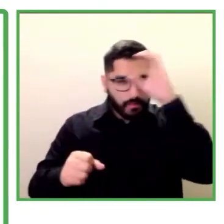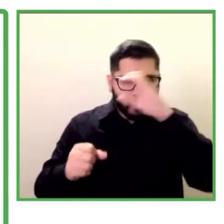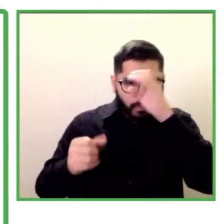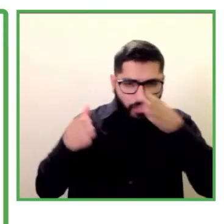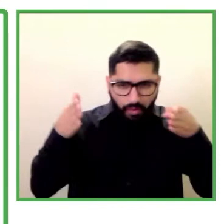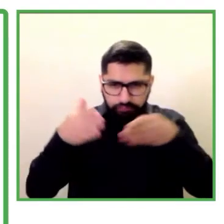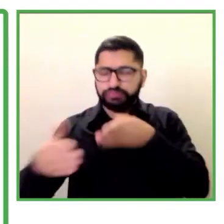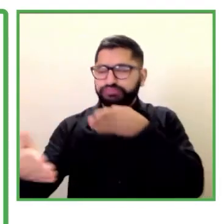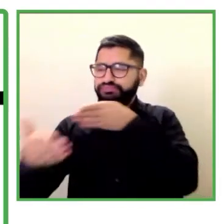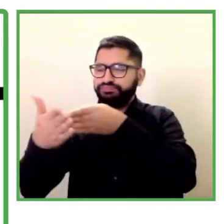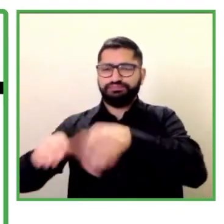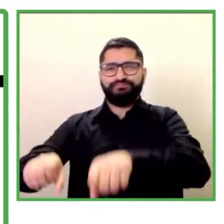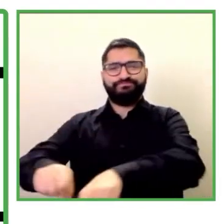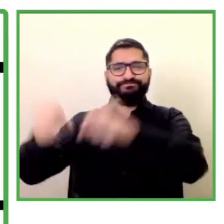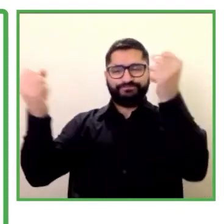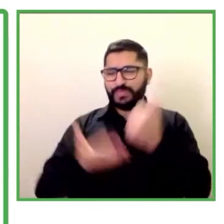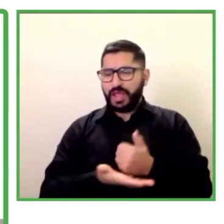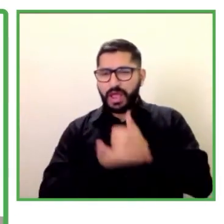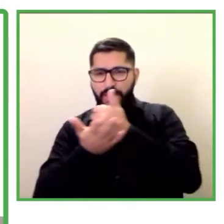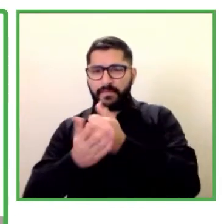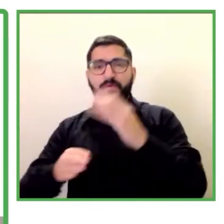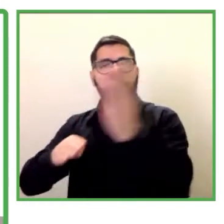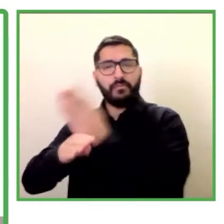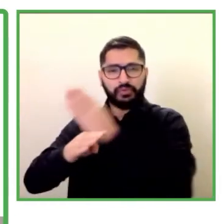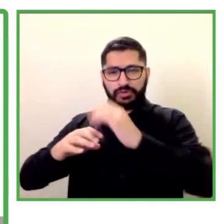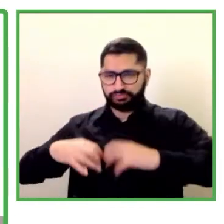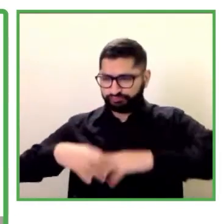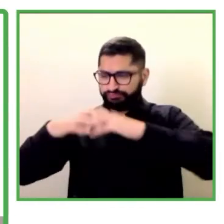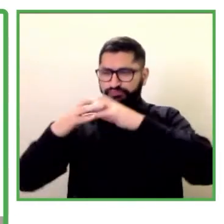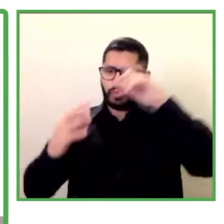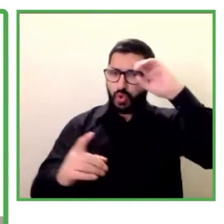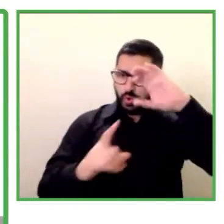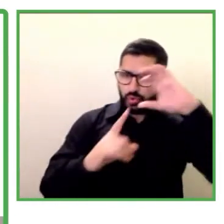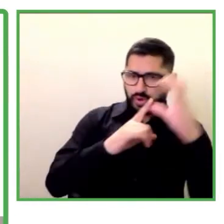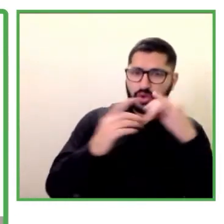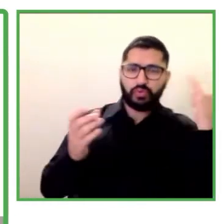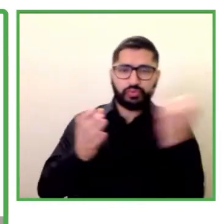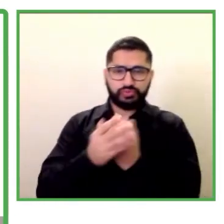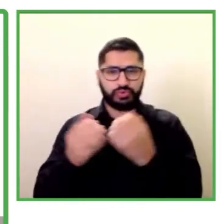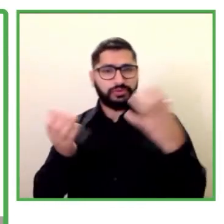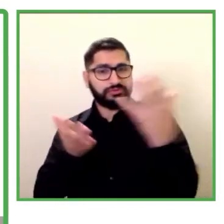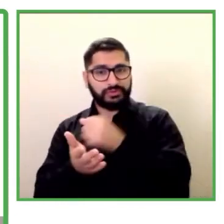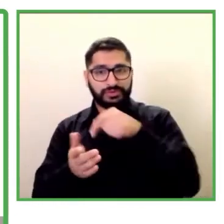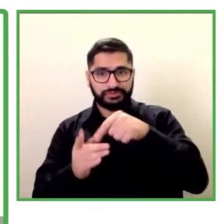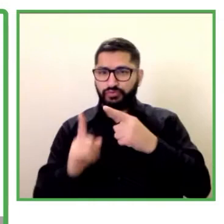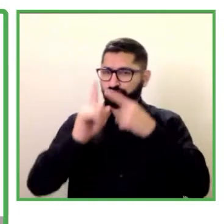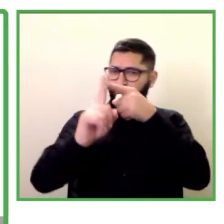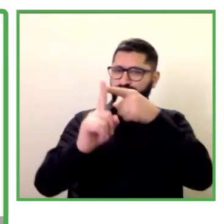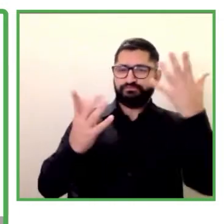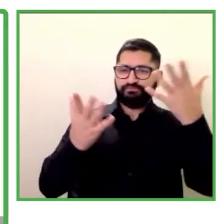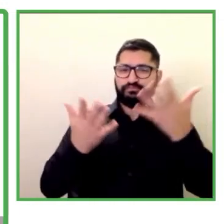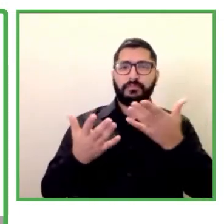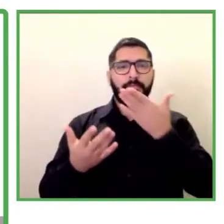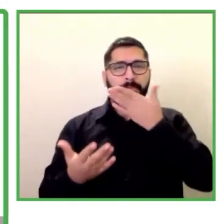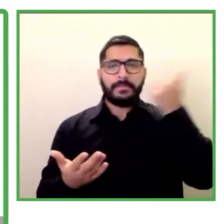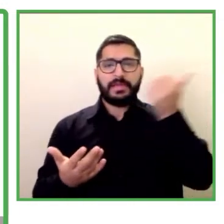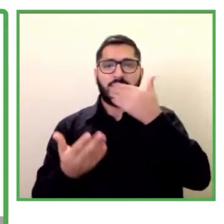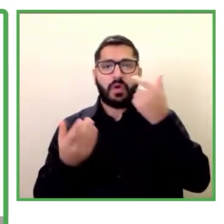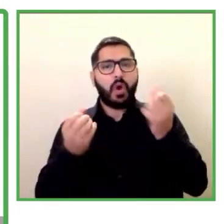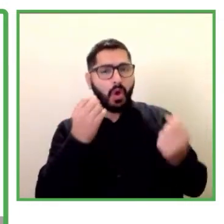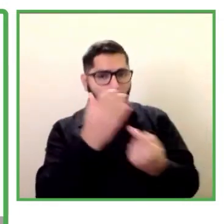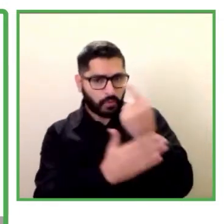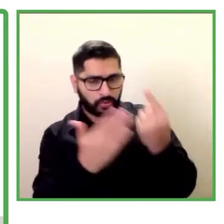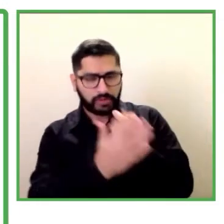inclusión de manera exitosa y así no solo poder brindar más y mejores oportunidades laborales para las personas con discapacidad